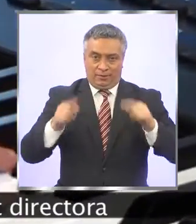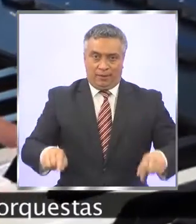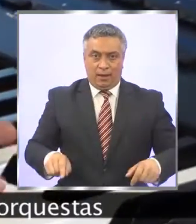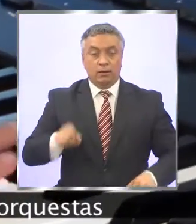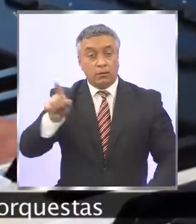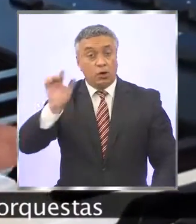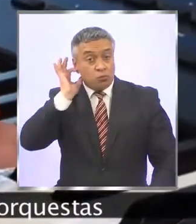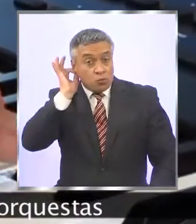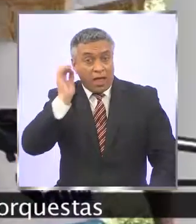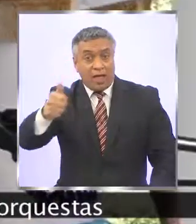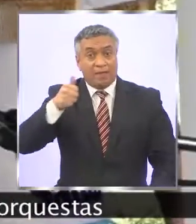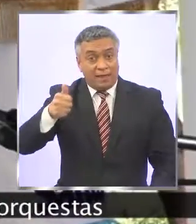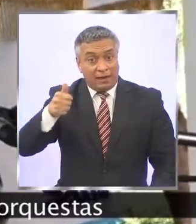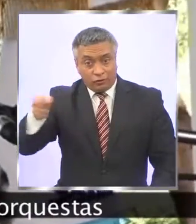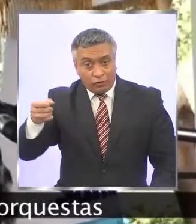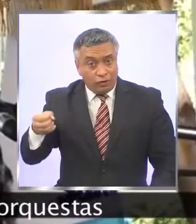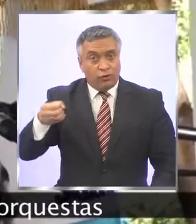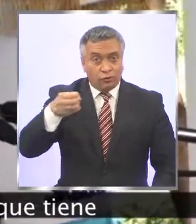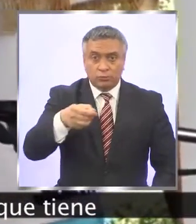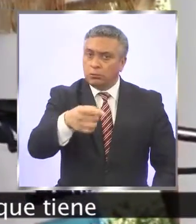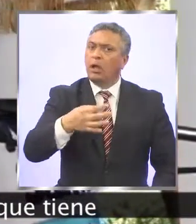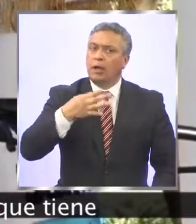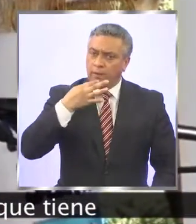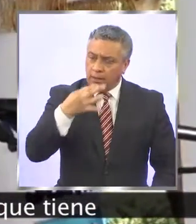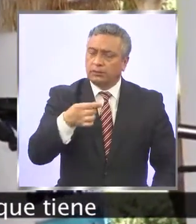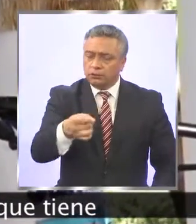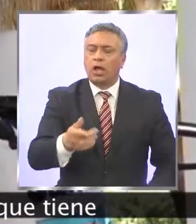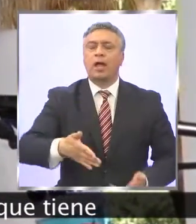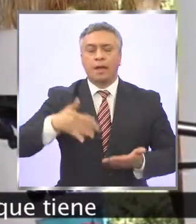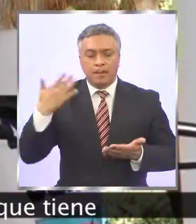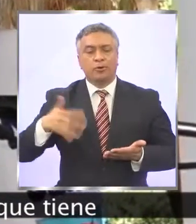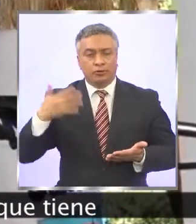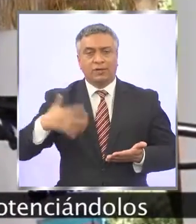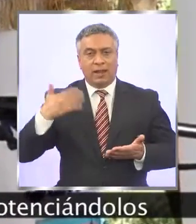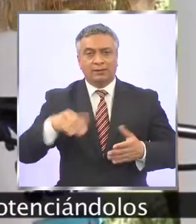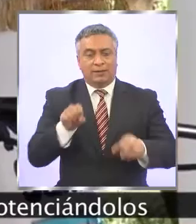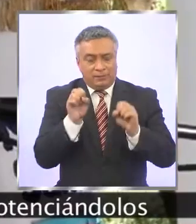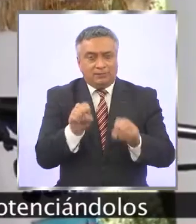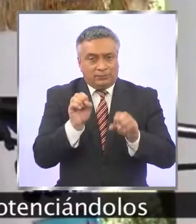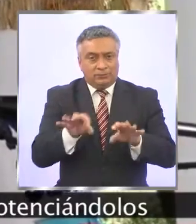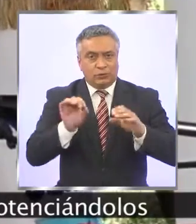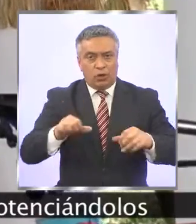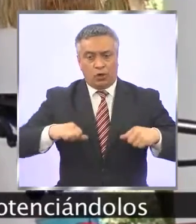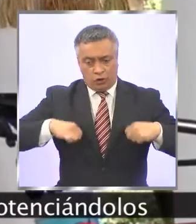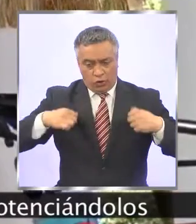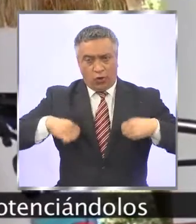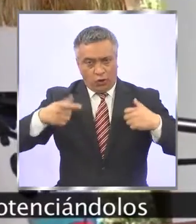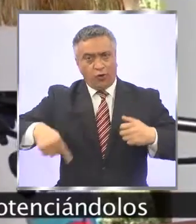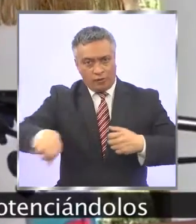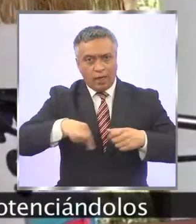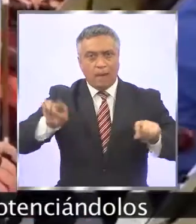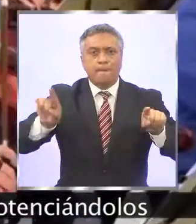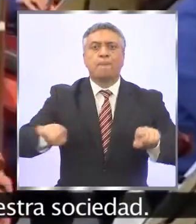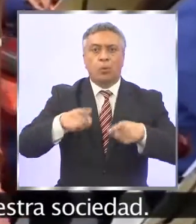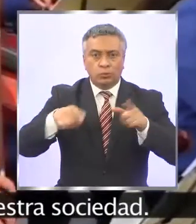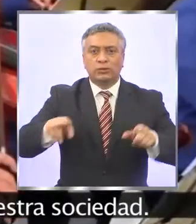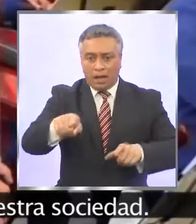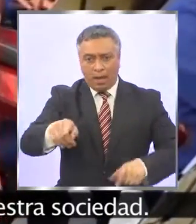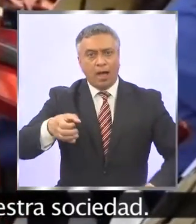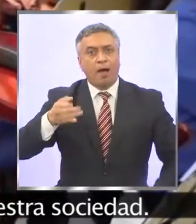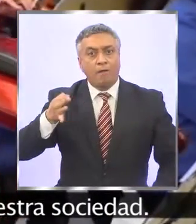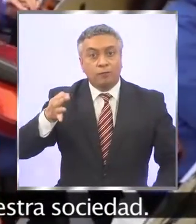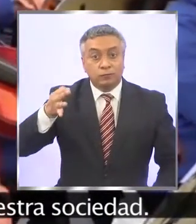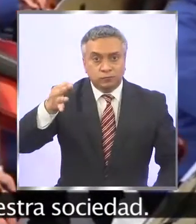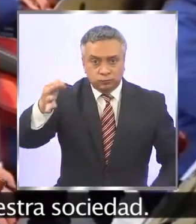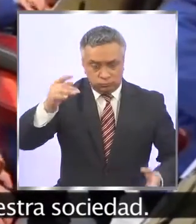Tomic, directora ejecutiva de la Fundación de Orquestas Foggi, destacó la importancia que tiene el formar a jóvenes en la música, potenciándolos para